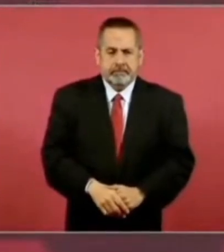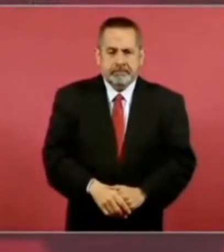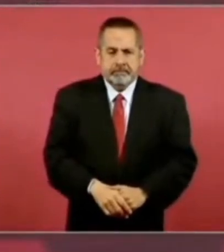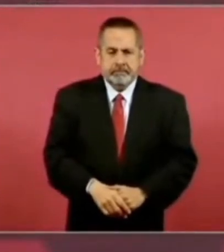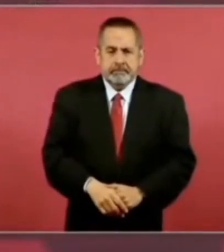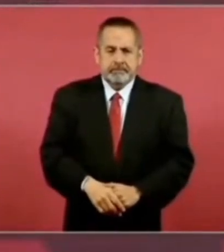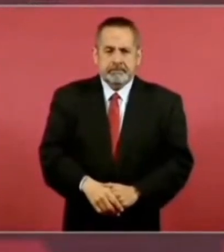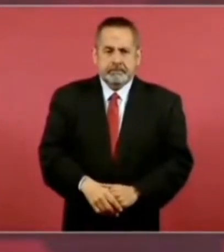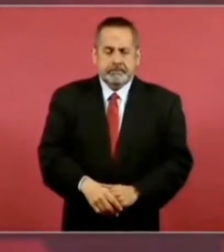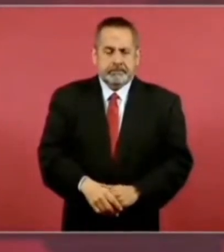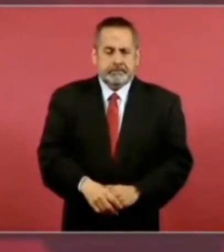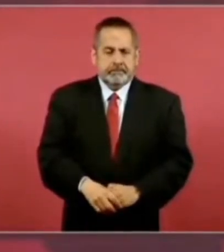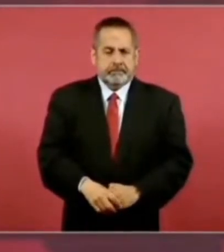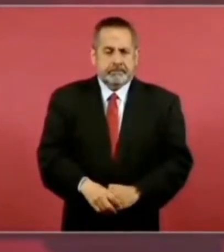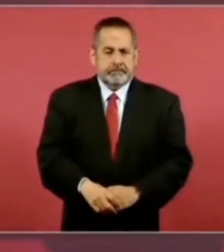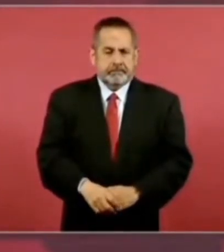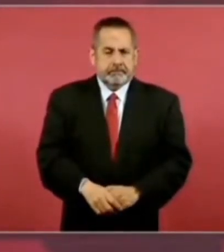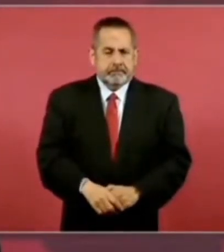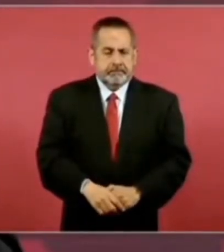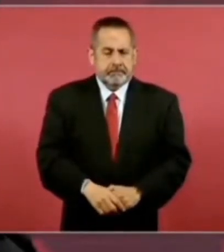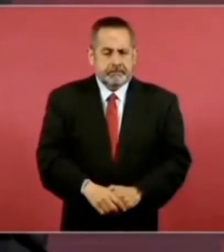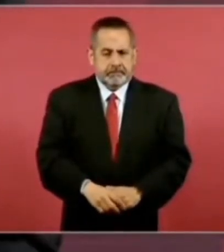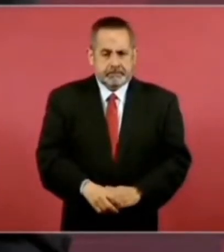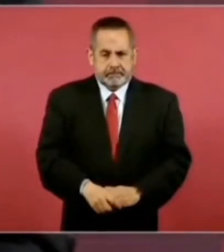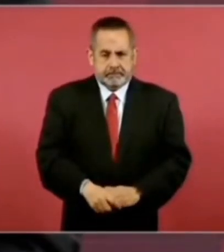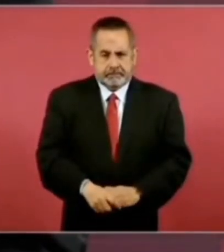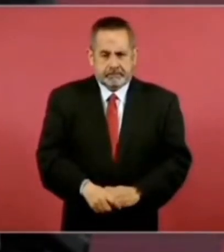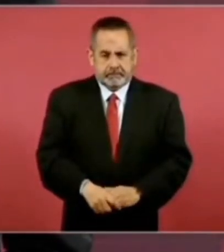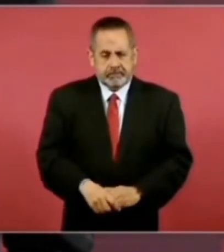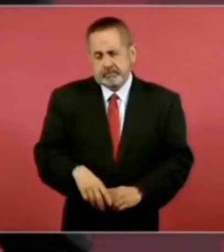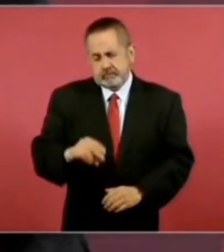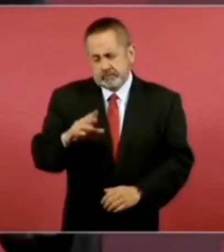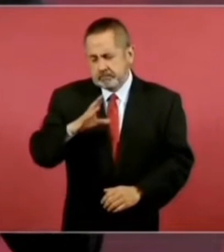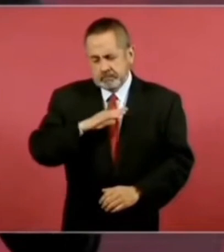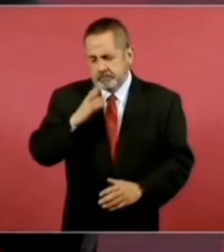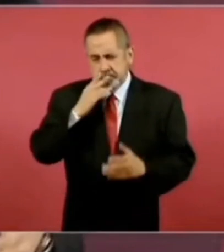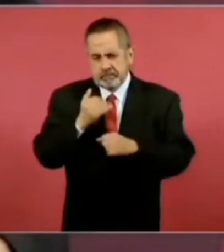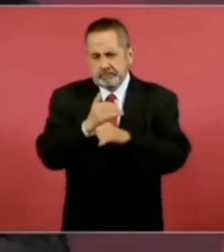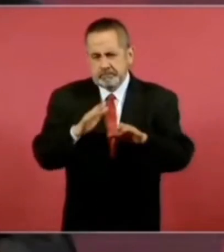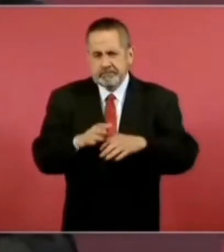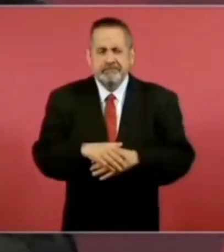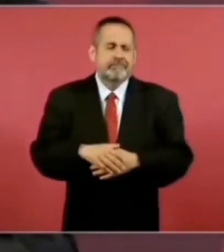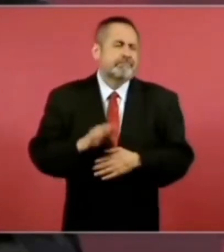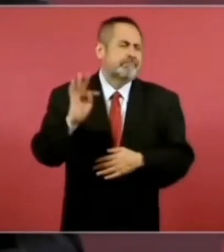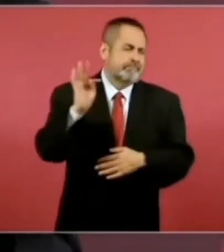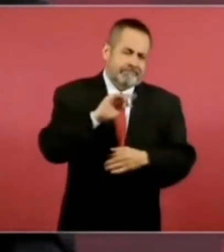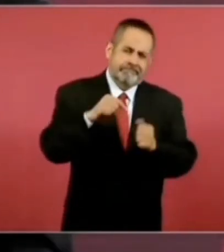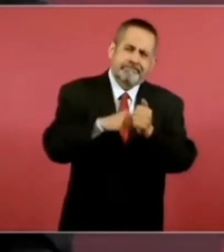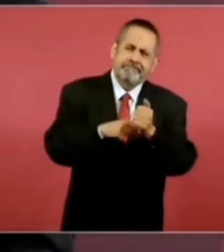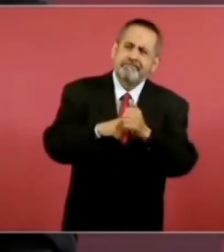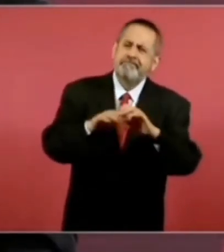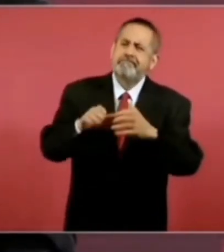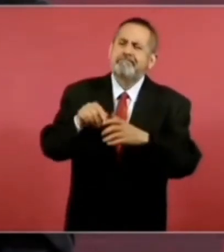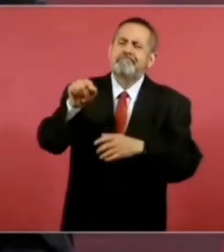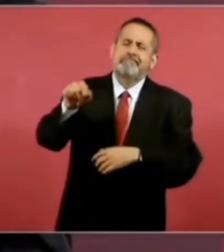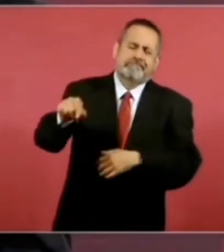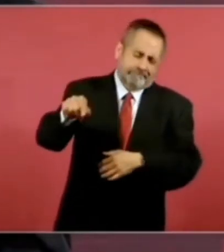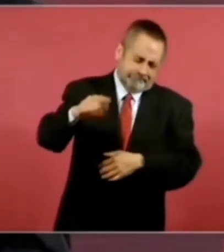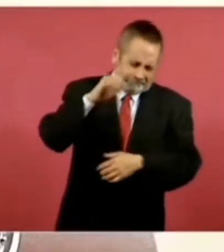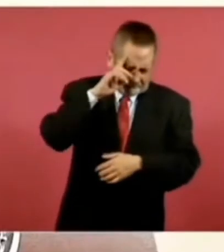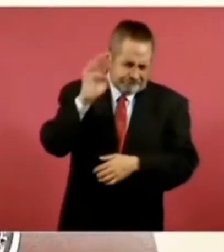información. Puede ser que haya algo en